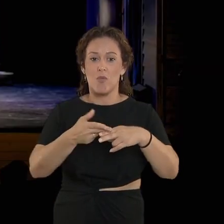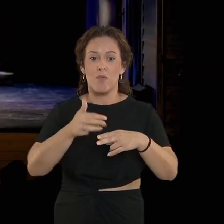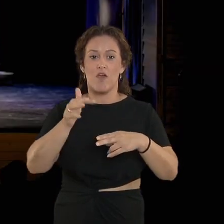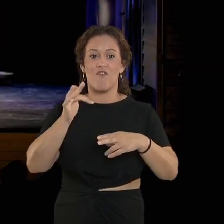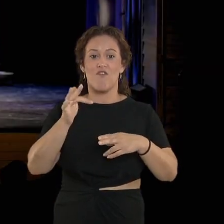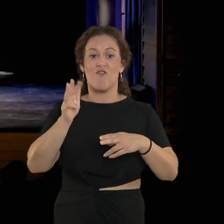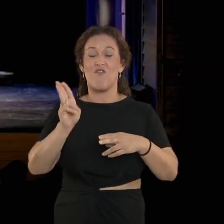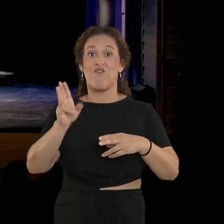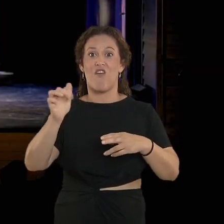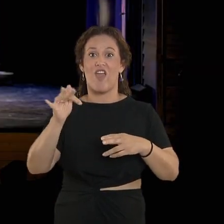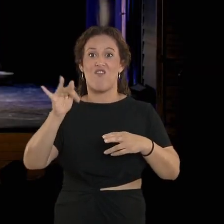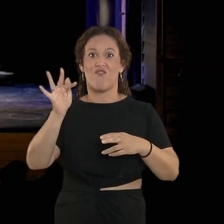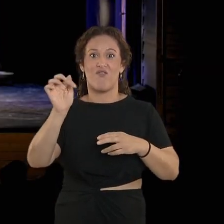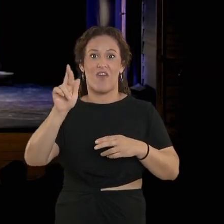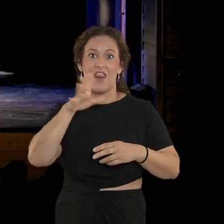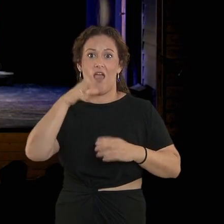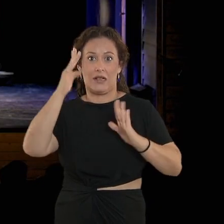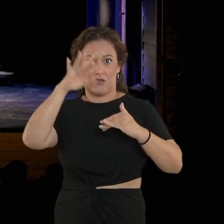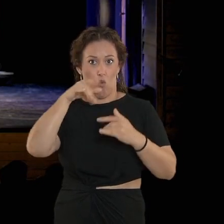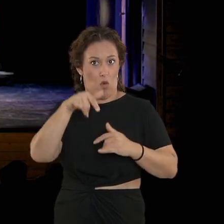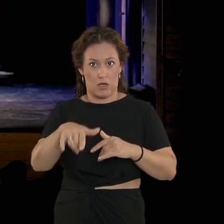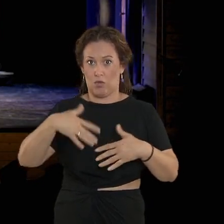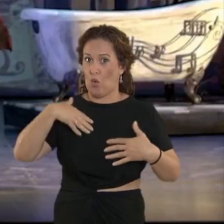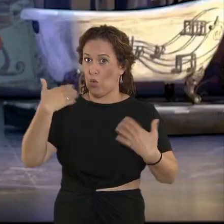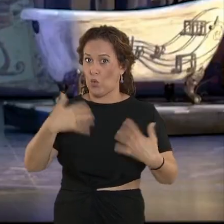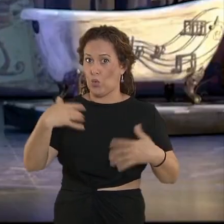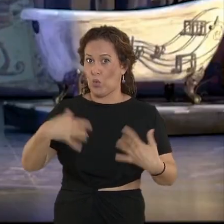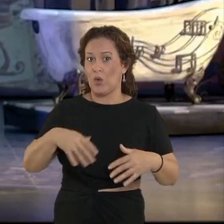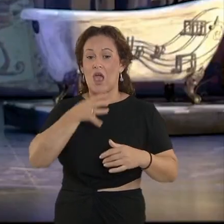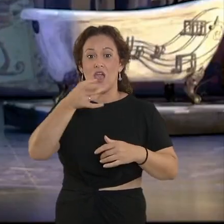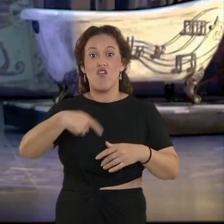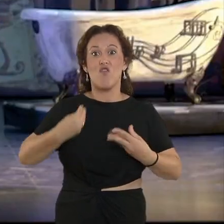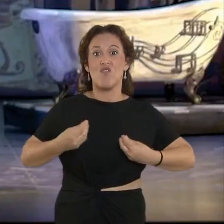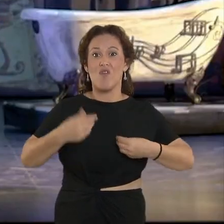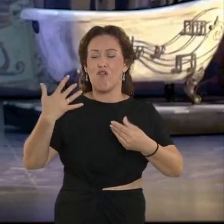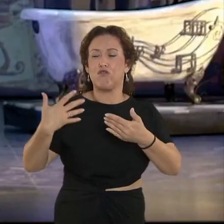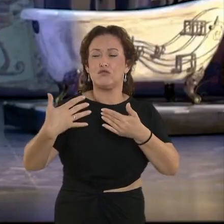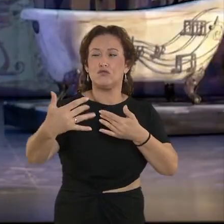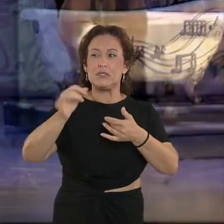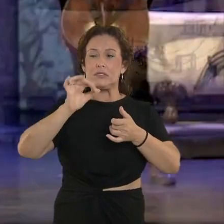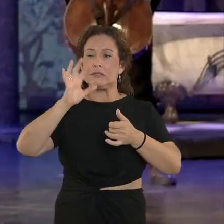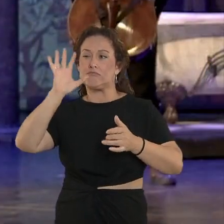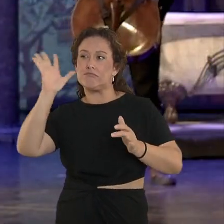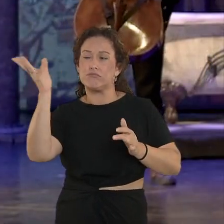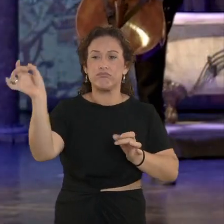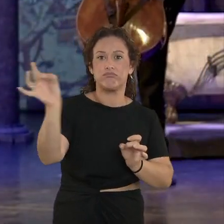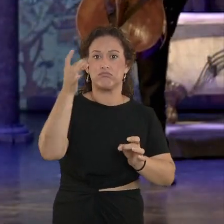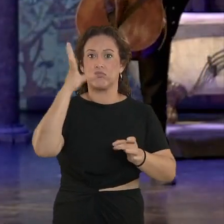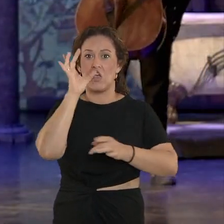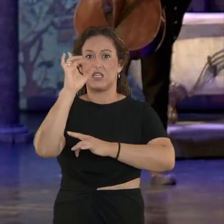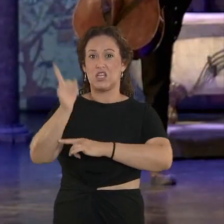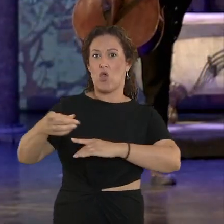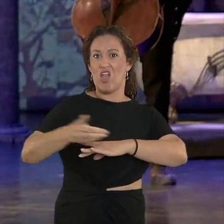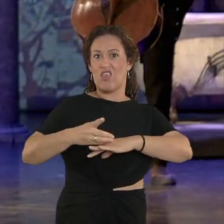llamar los Pfeiffer. Atentos, porque esto no tiene desperdicio. Viven en un futuro distópico gobernado por la